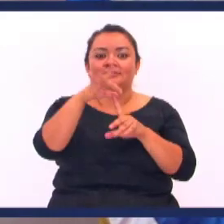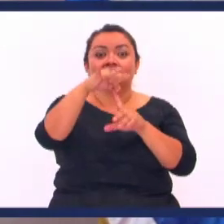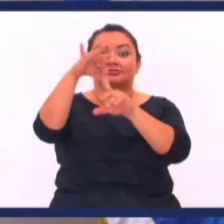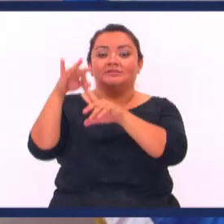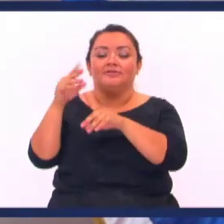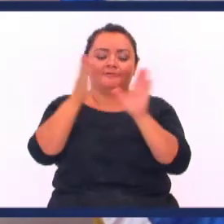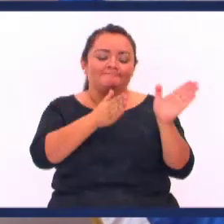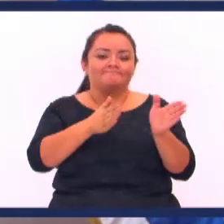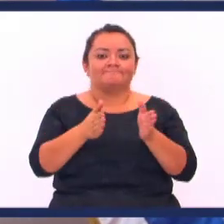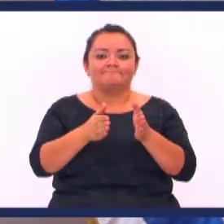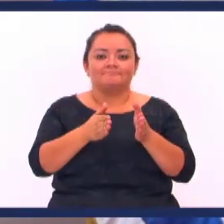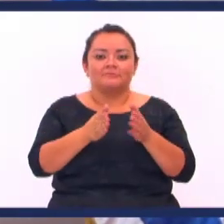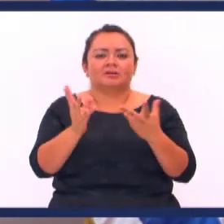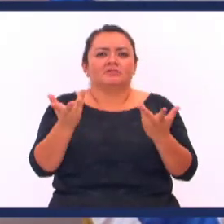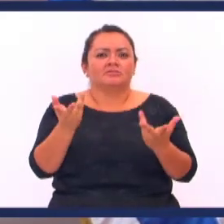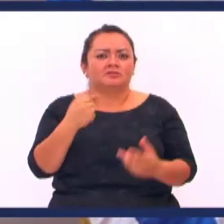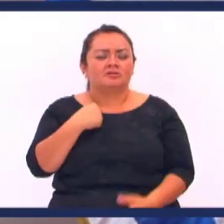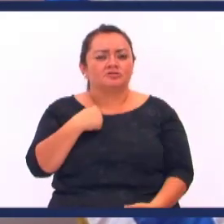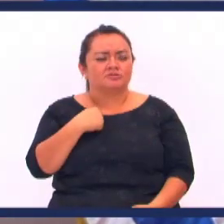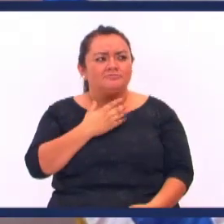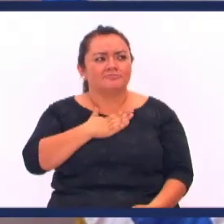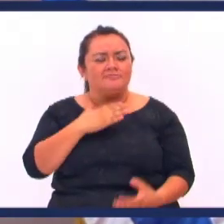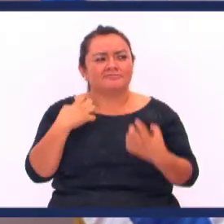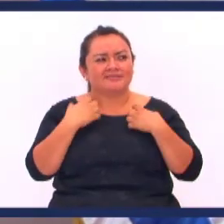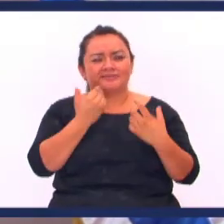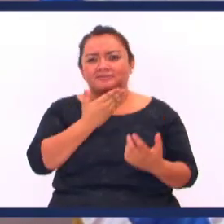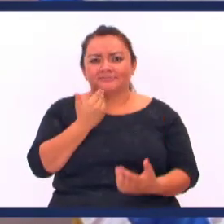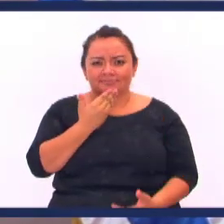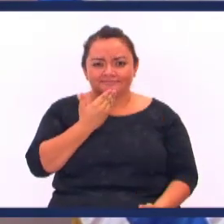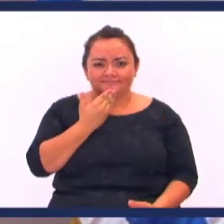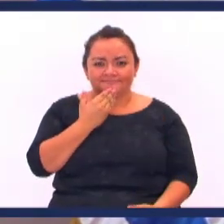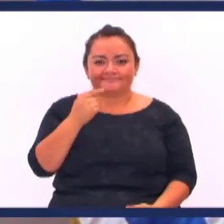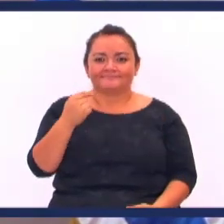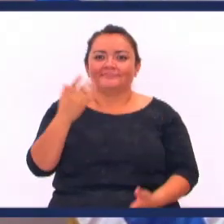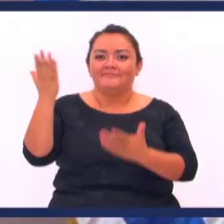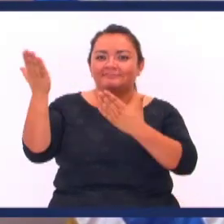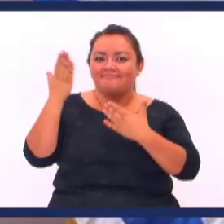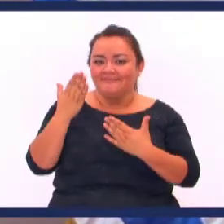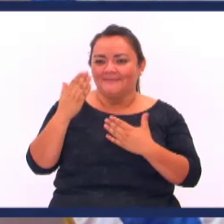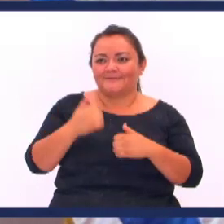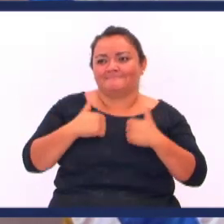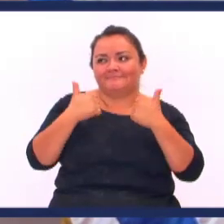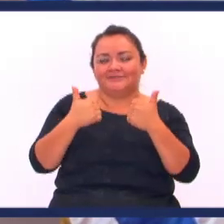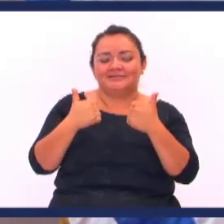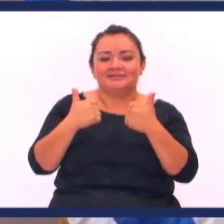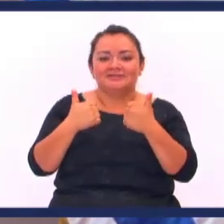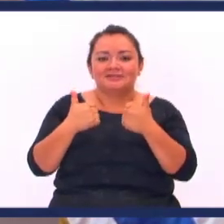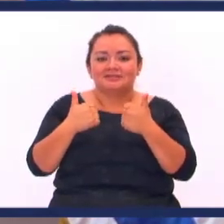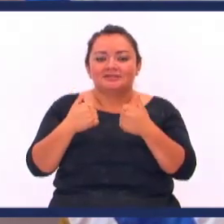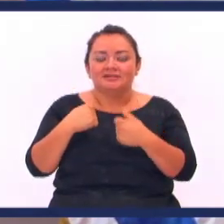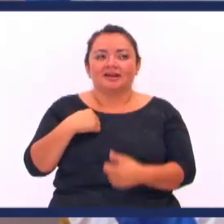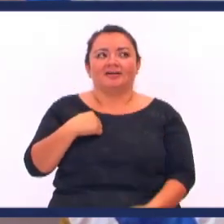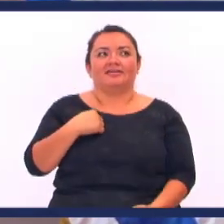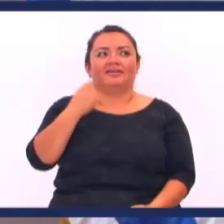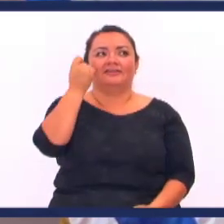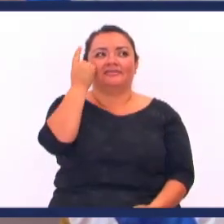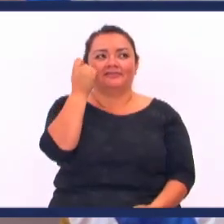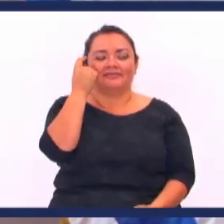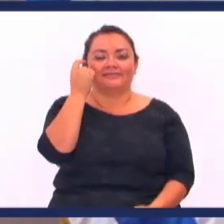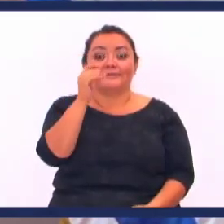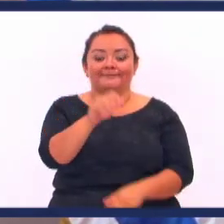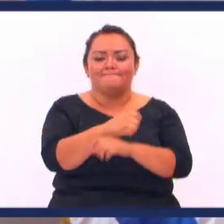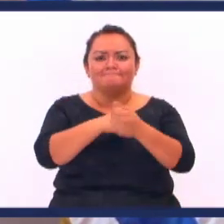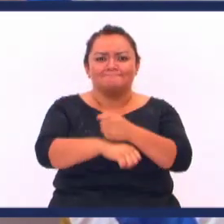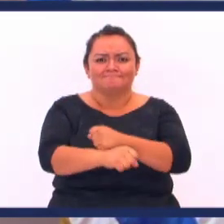Es el quien desarrolla Bueno entonces Lo que me está sucediendo En mi vida hoy Me va a ayudar Para bien Para descubrir De que yo soy